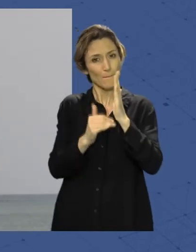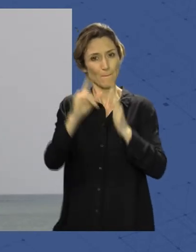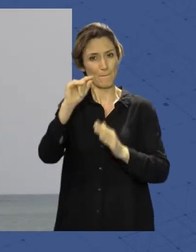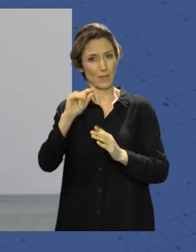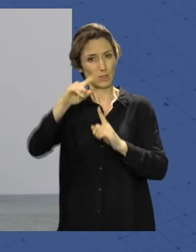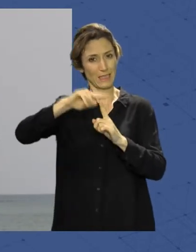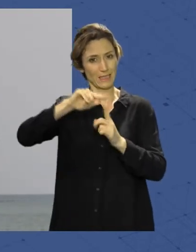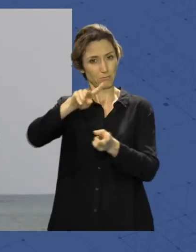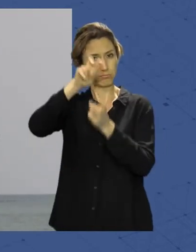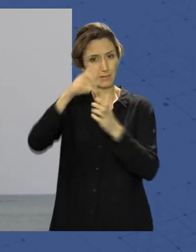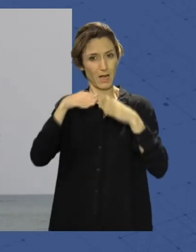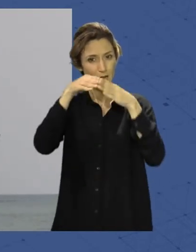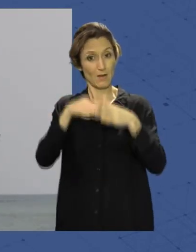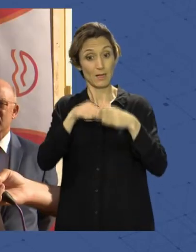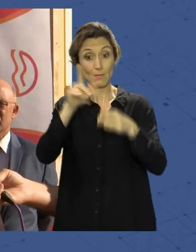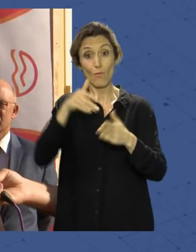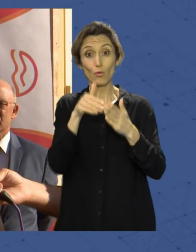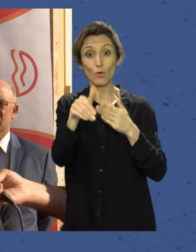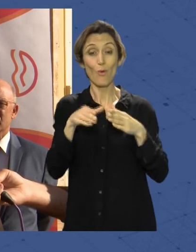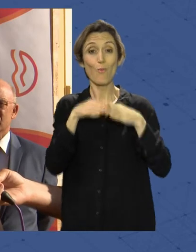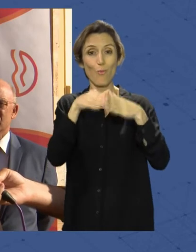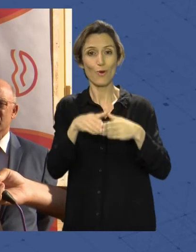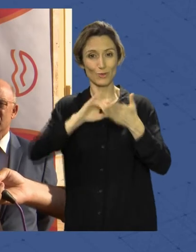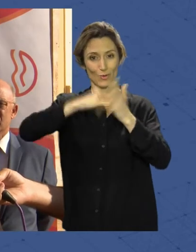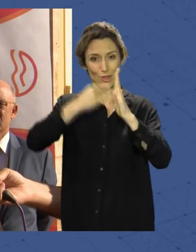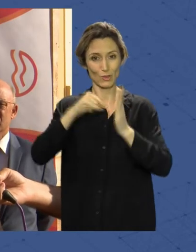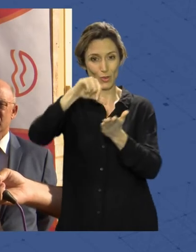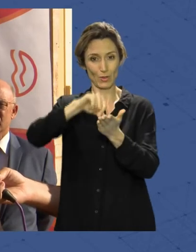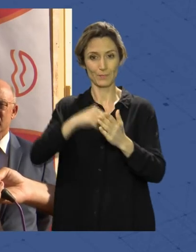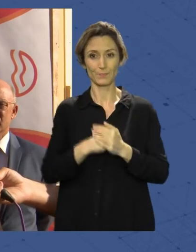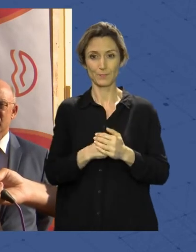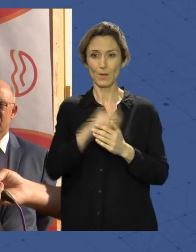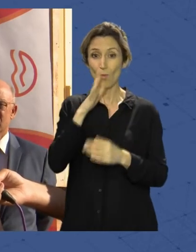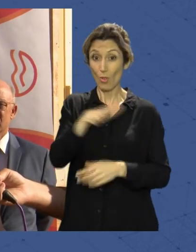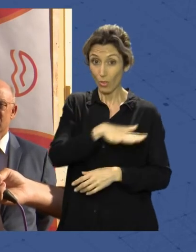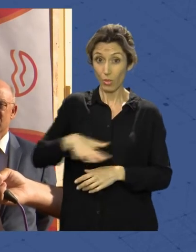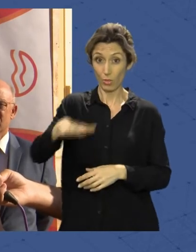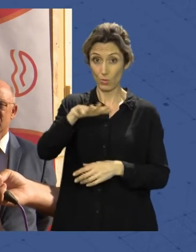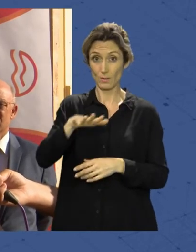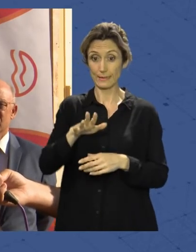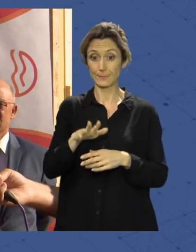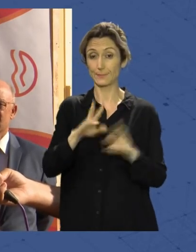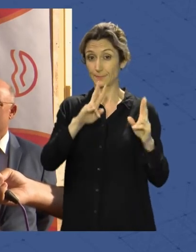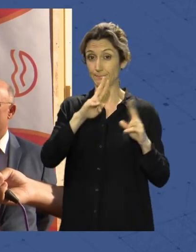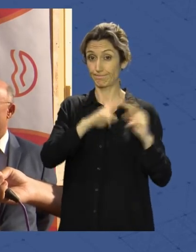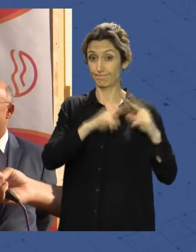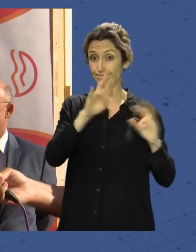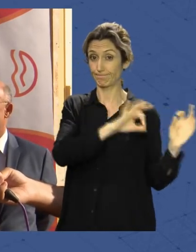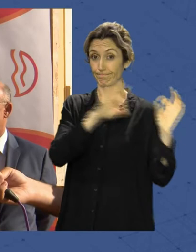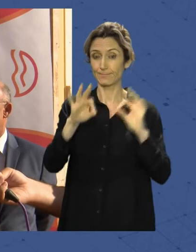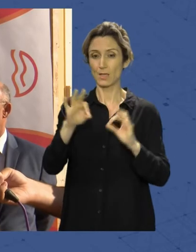y el futuro proyecto Puerto Ciudad. Donde vamos a poder desarrollar la zona del muelle de